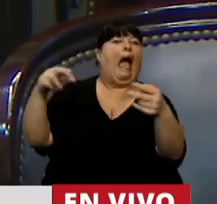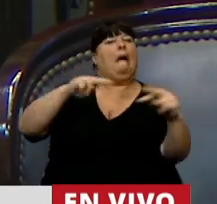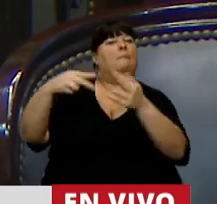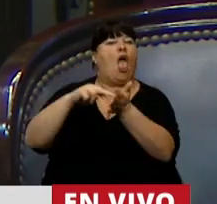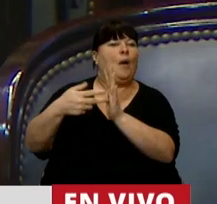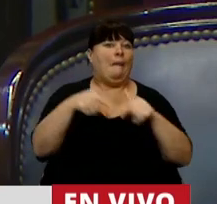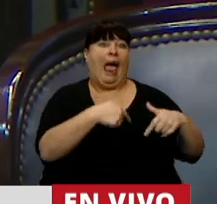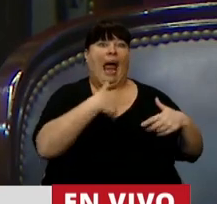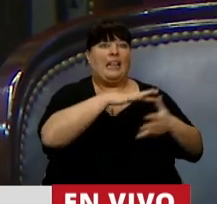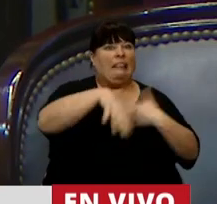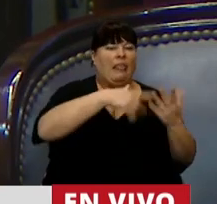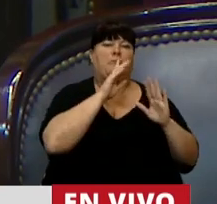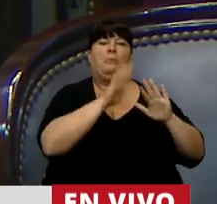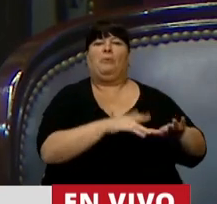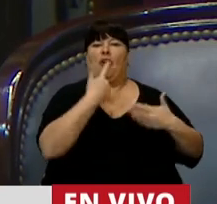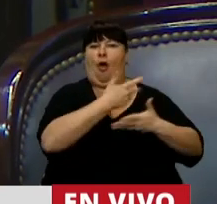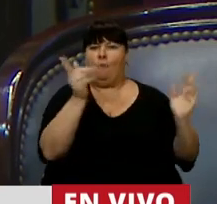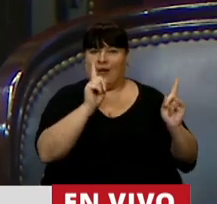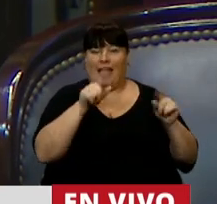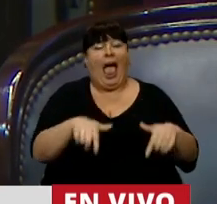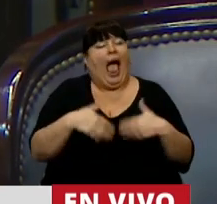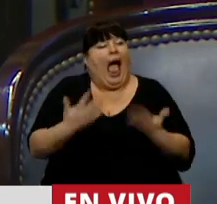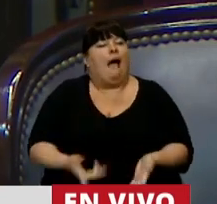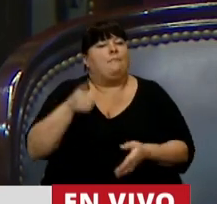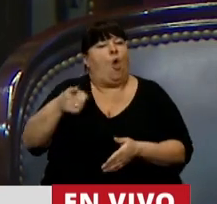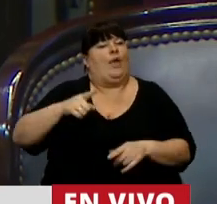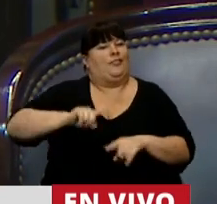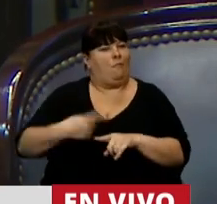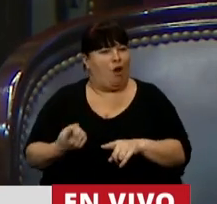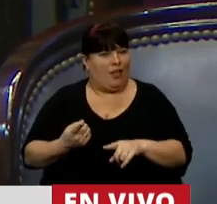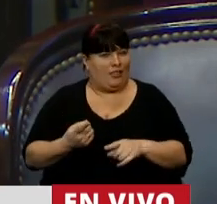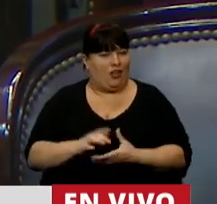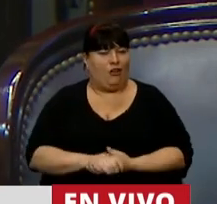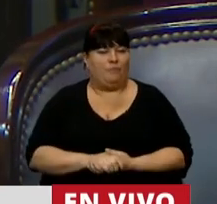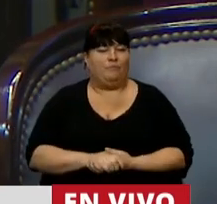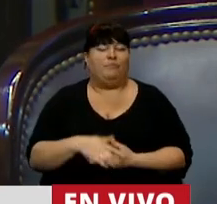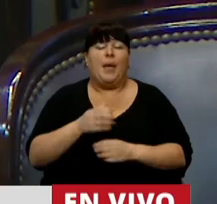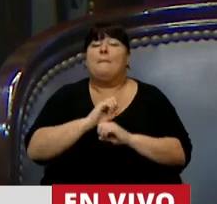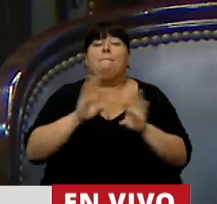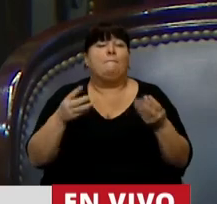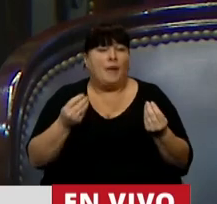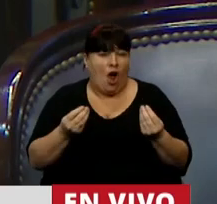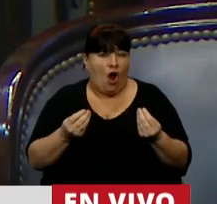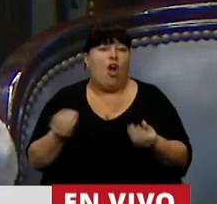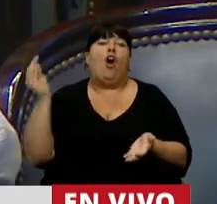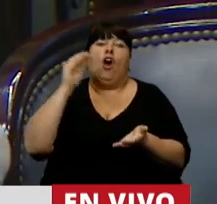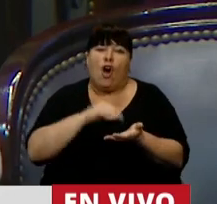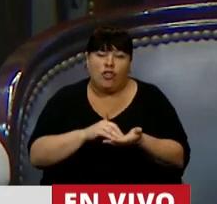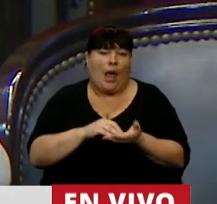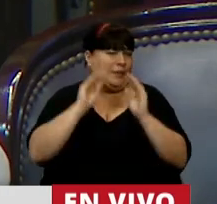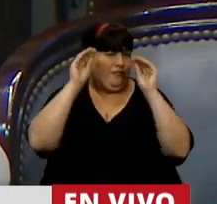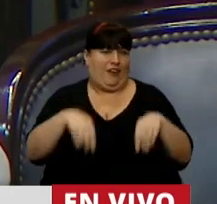Acá, señores diputados, hay oportunismo político. Y lo que es más triste, hay nuevamente